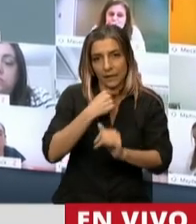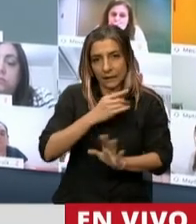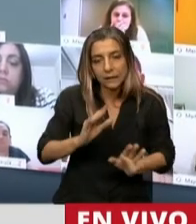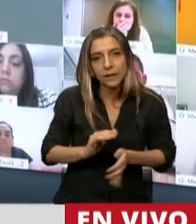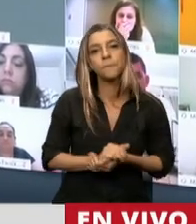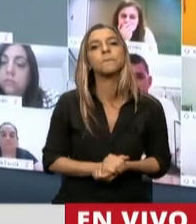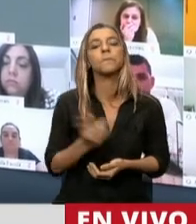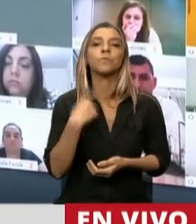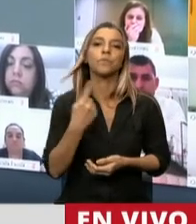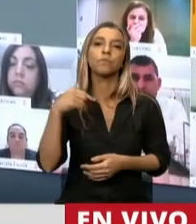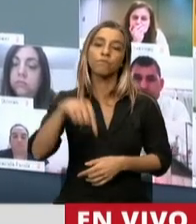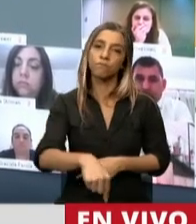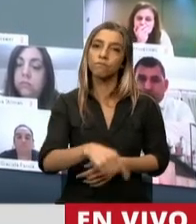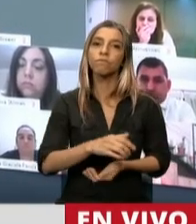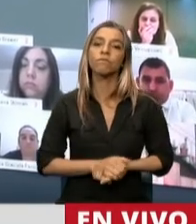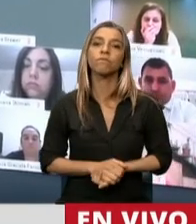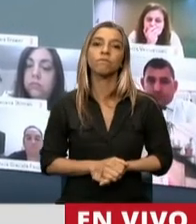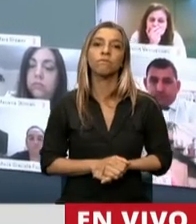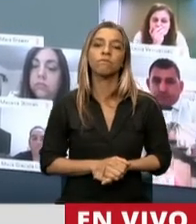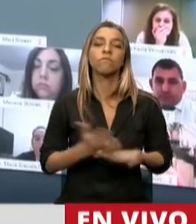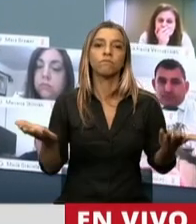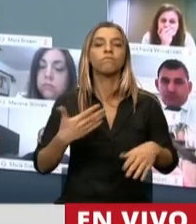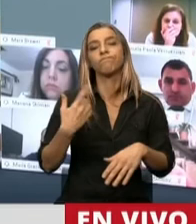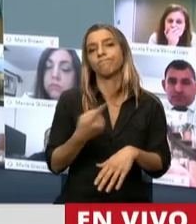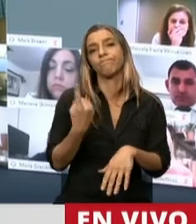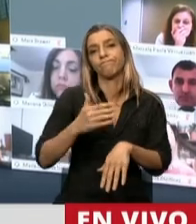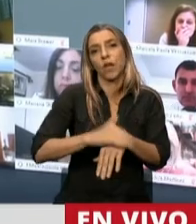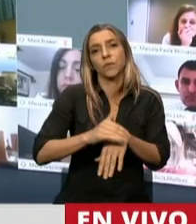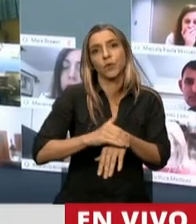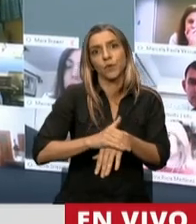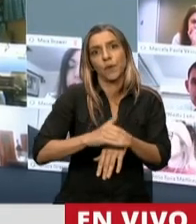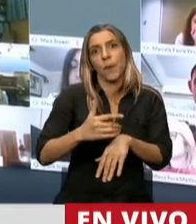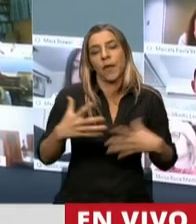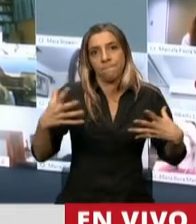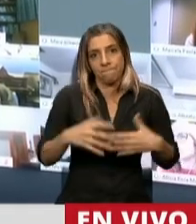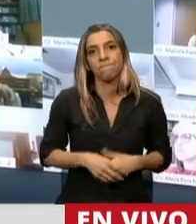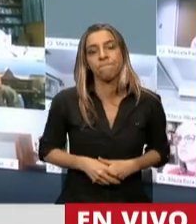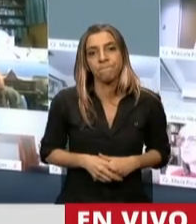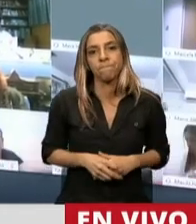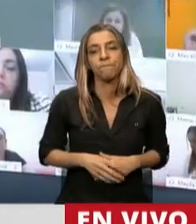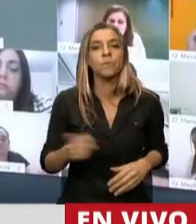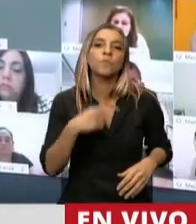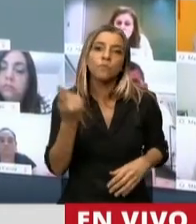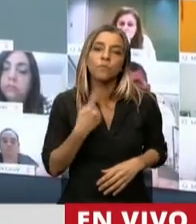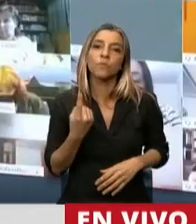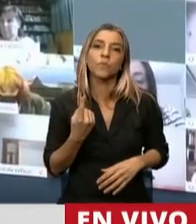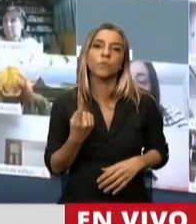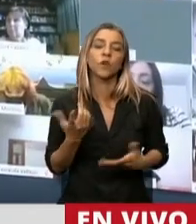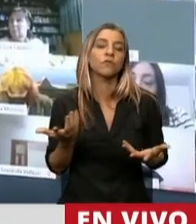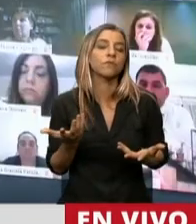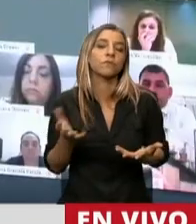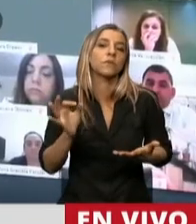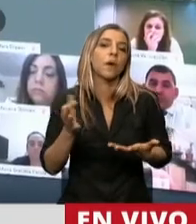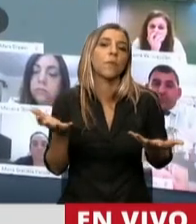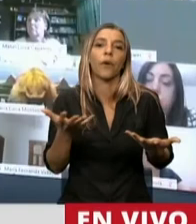estamos aquí como les decía con una enorme responsabilidad nosotros definitivamente no son cosas que a